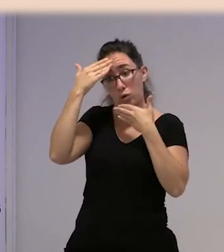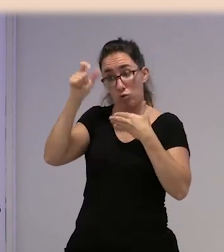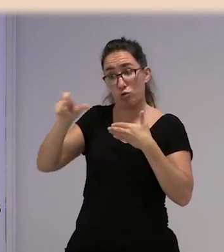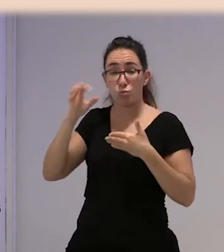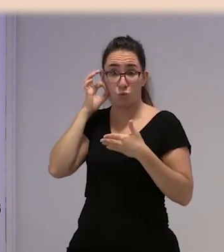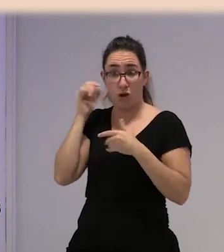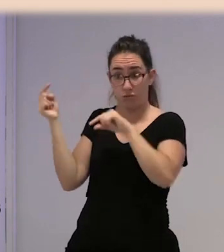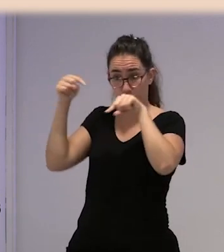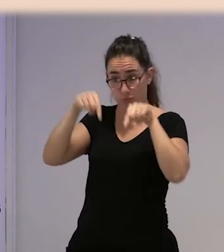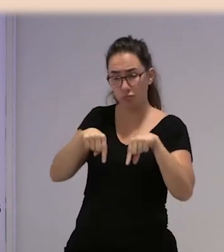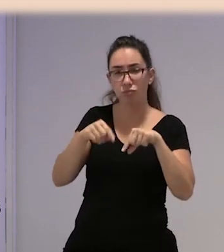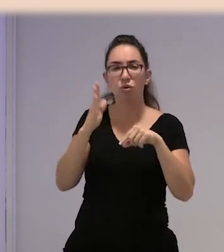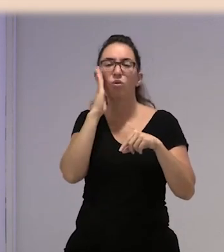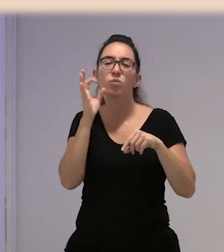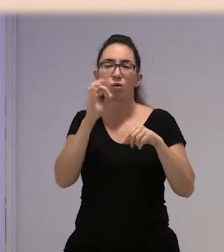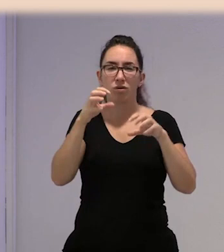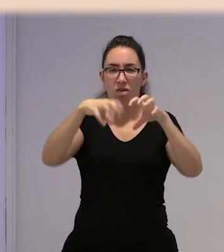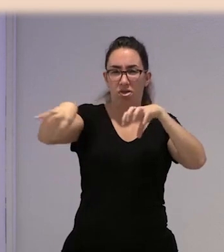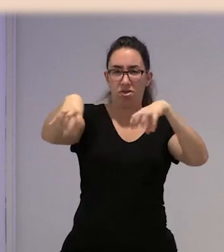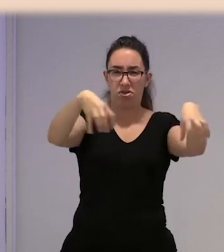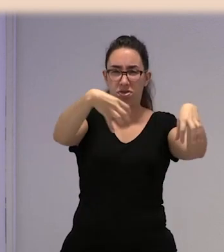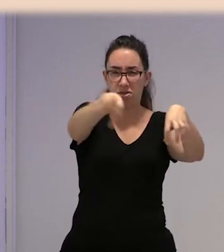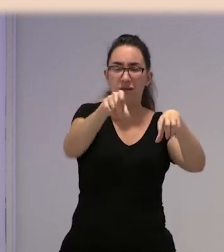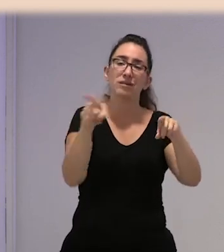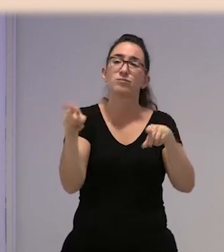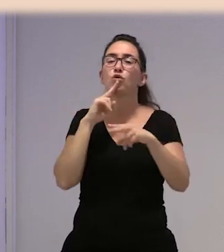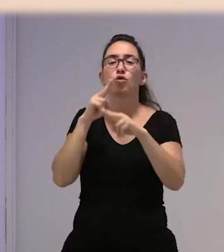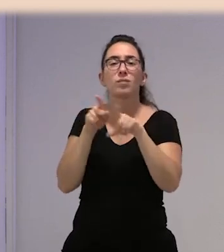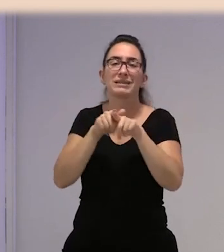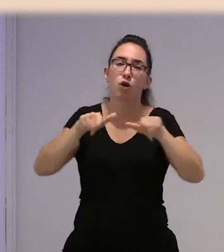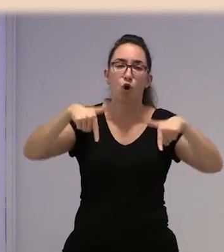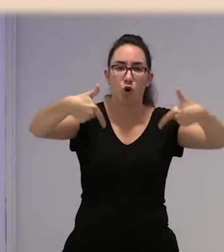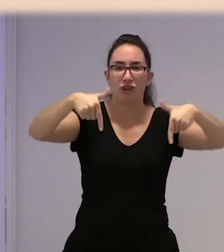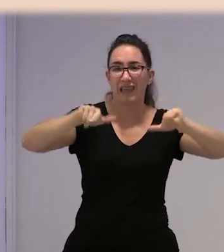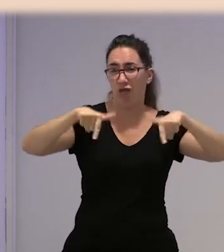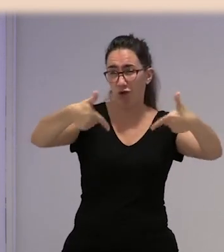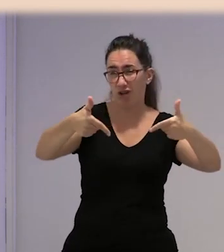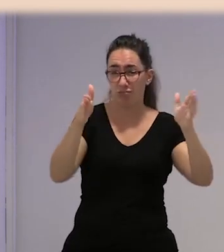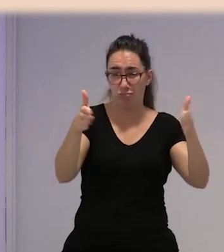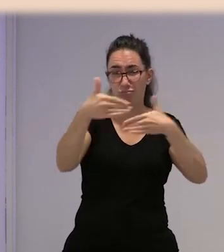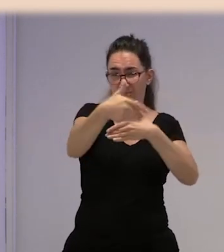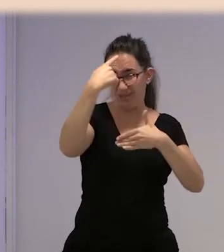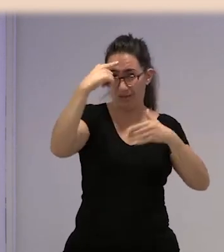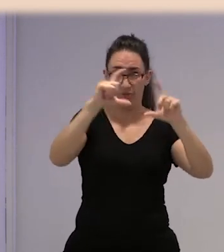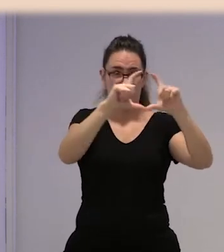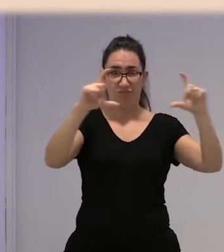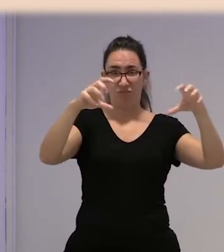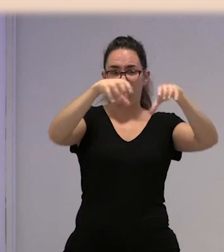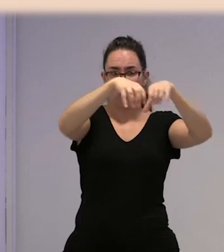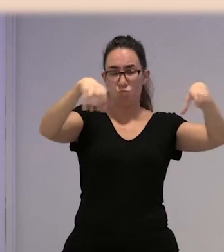duermen en barracones, o tú me decías contenedores, incluso esta imagen de contenedores que todas tenemos,